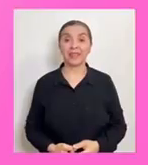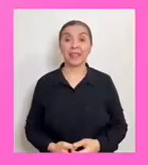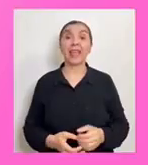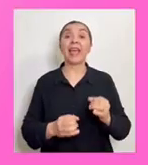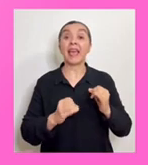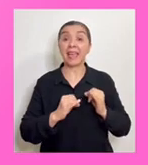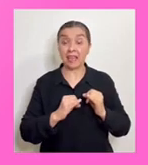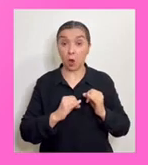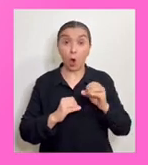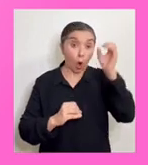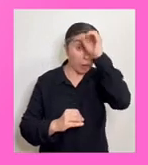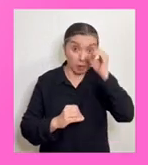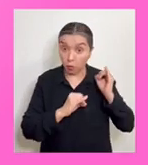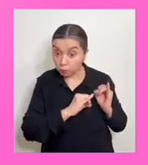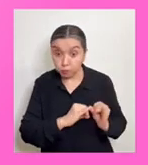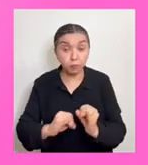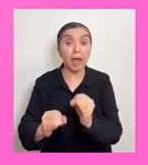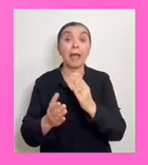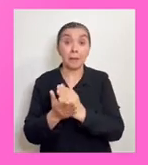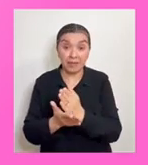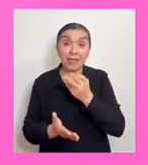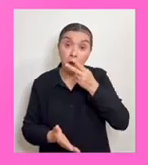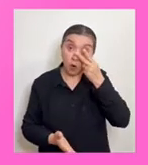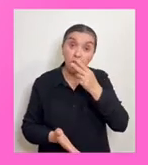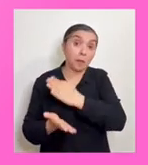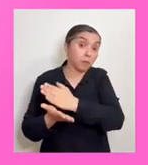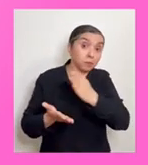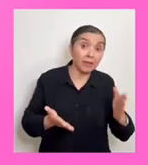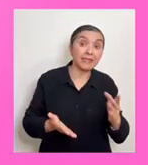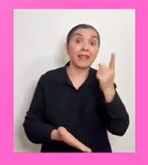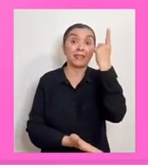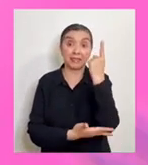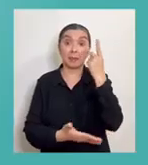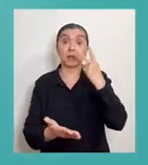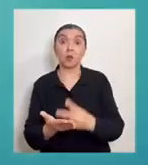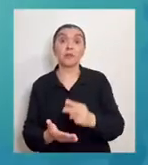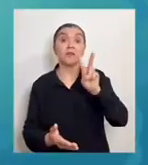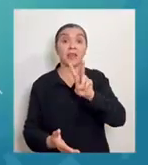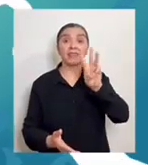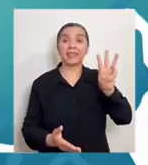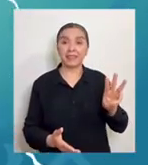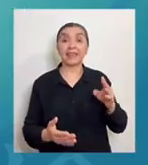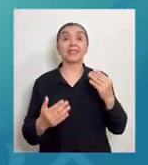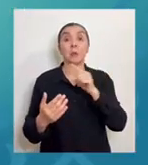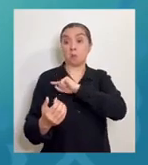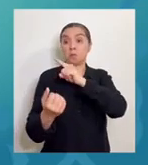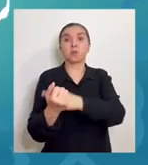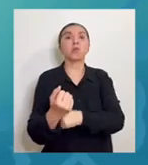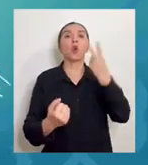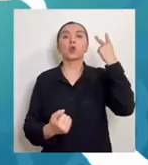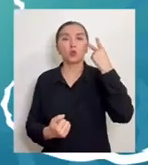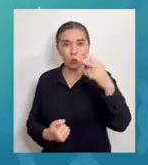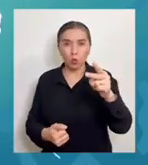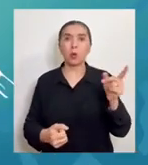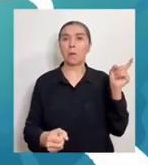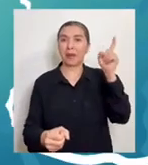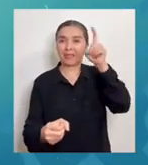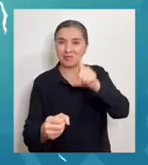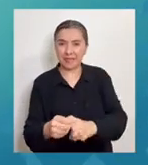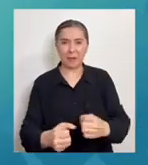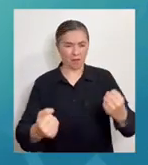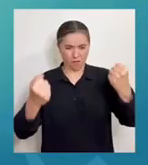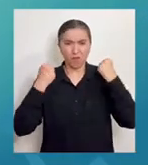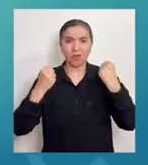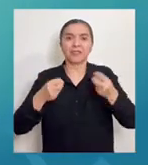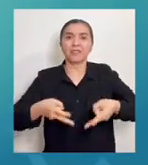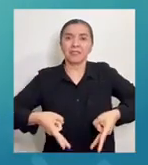Ingresa tu opinión desde noviembre a diciembre de 2023. El poder está en tus manos. Participa con la fuerza de